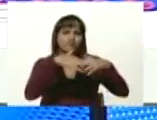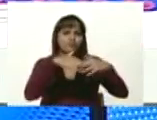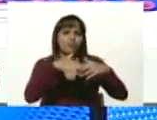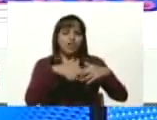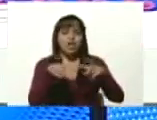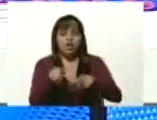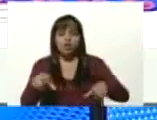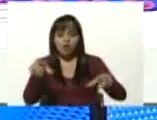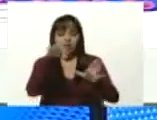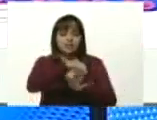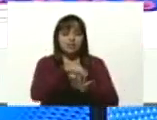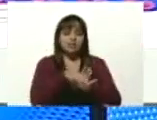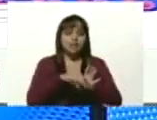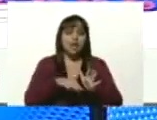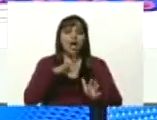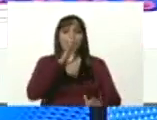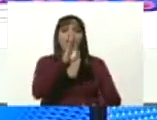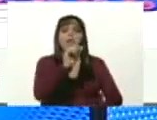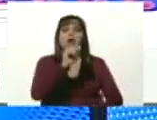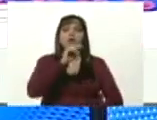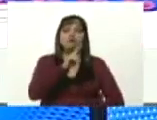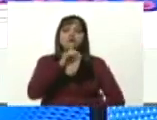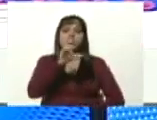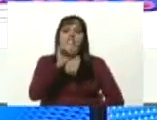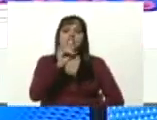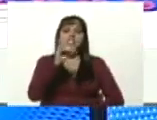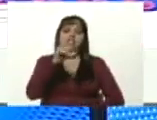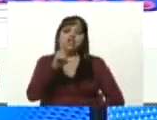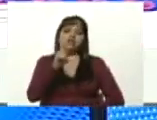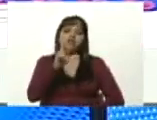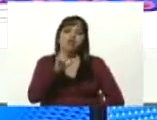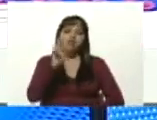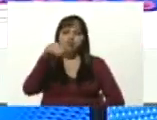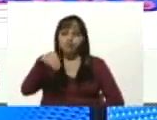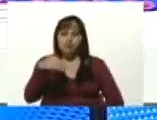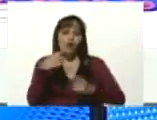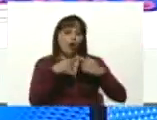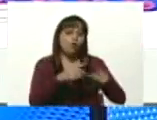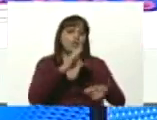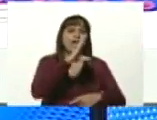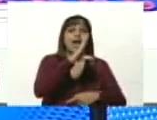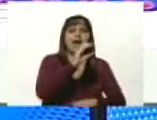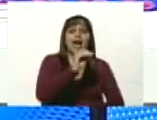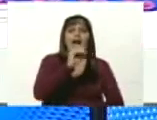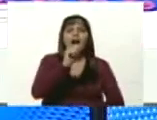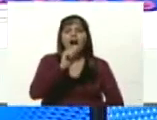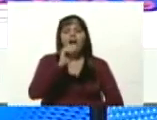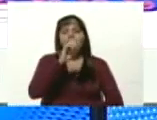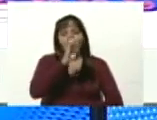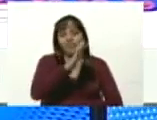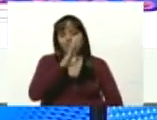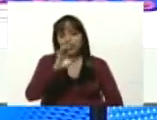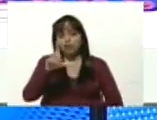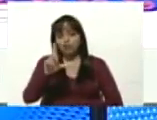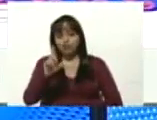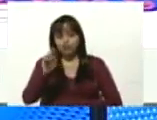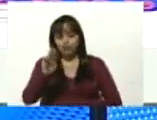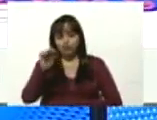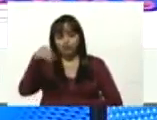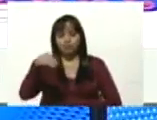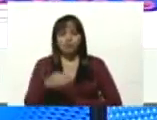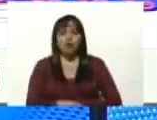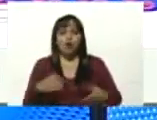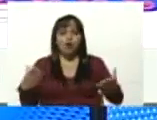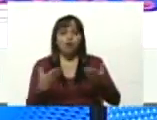productivas de Bausilún y Cabelún. La clase obrera incorporada a la misión Sucre